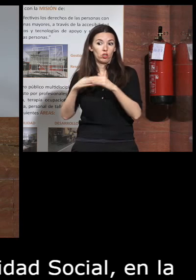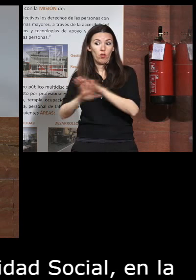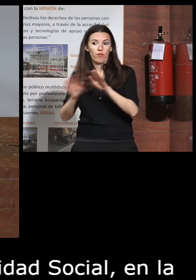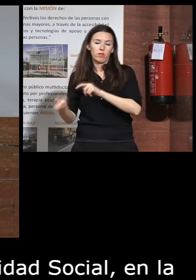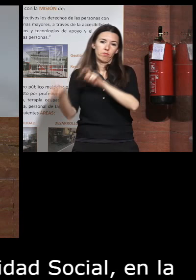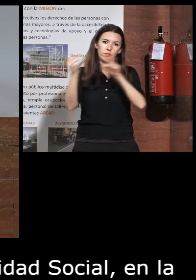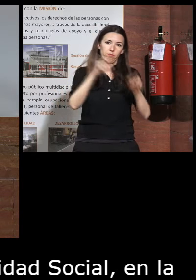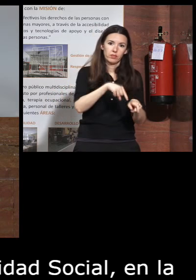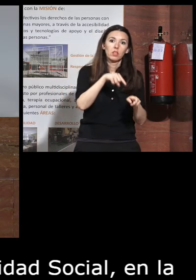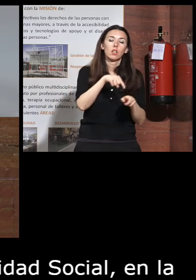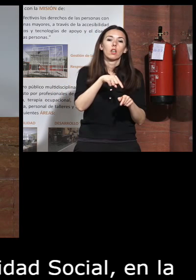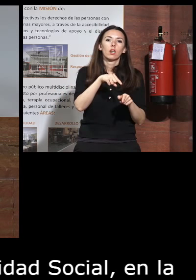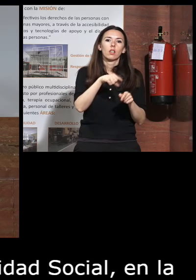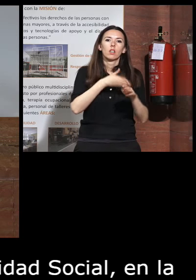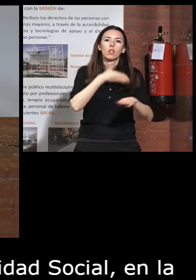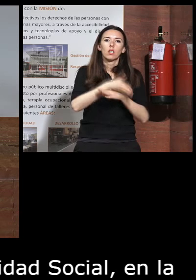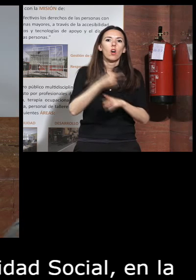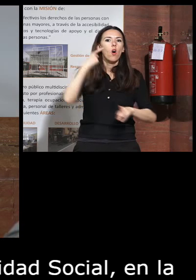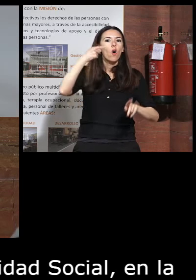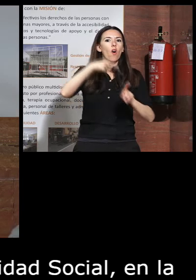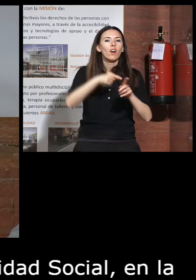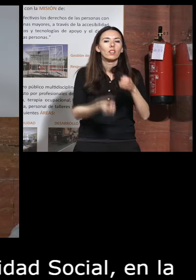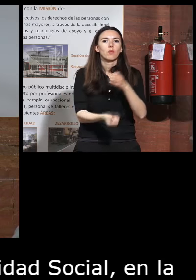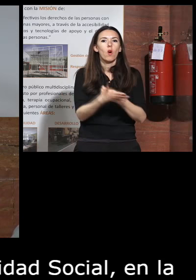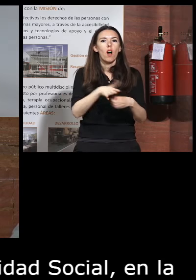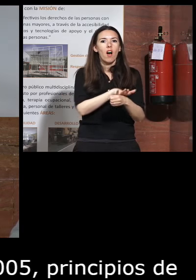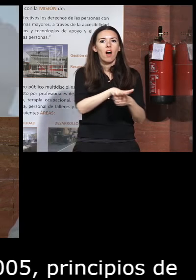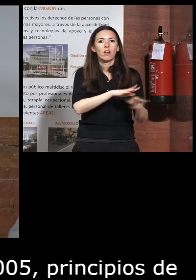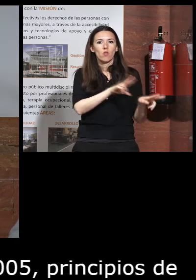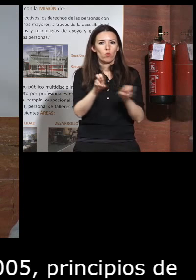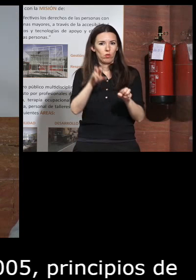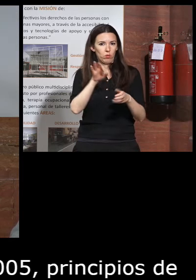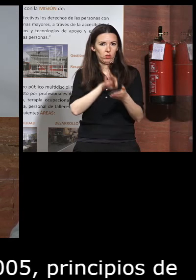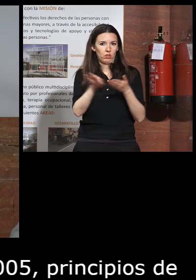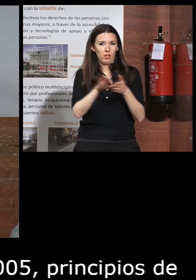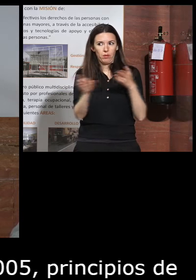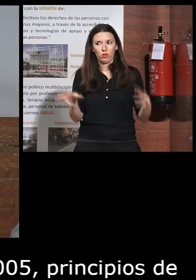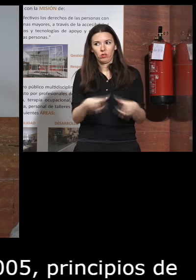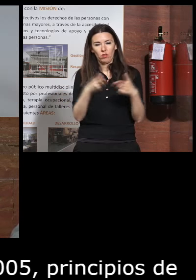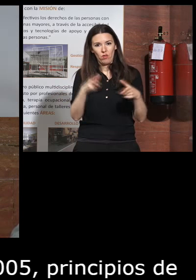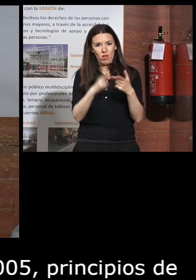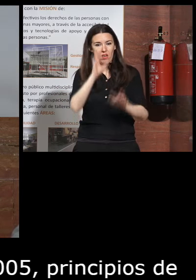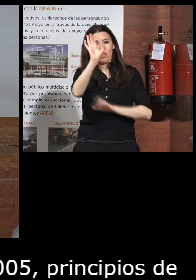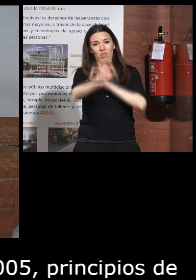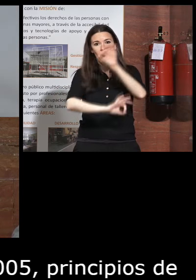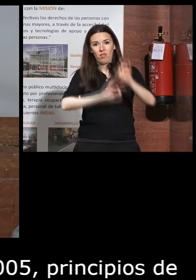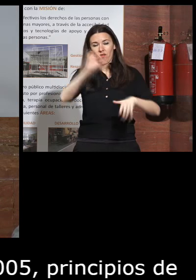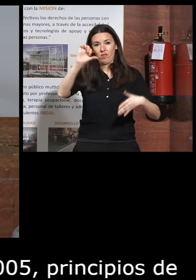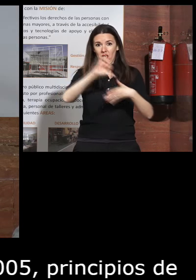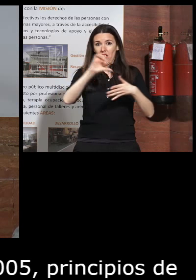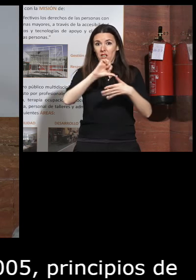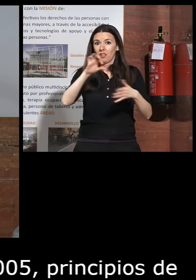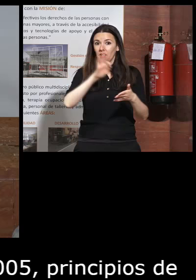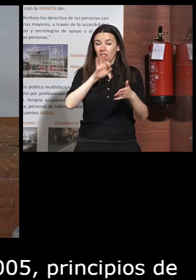para de alguna manera crear un área nueva que era el área de servicios sociales la organización iberoamericana de seguridad